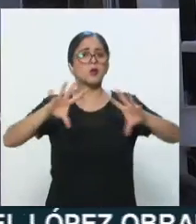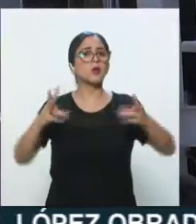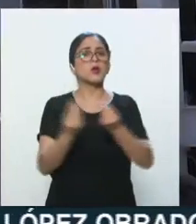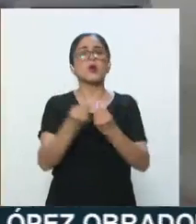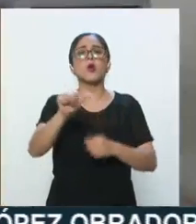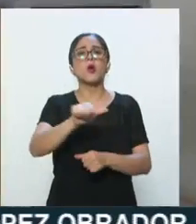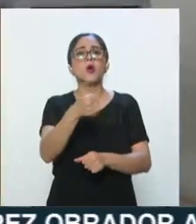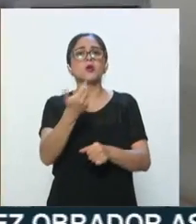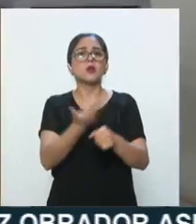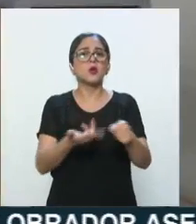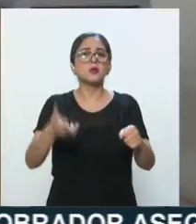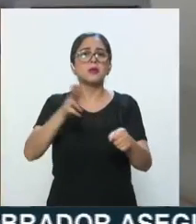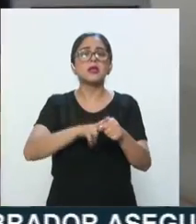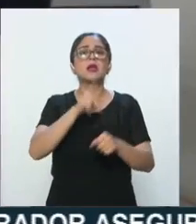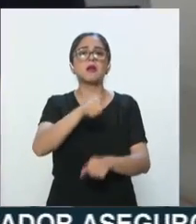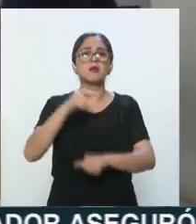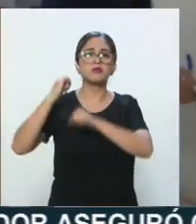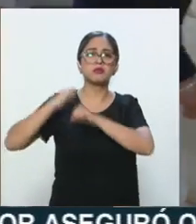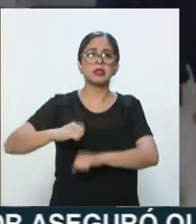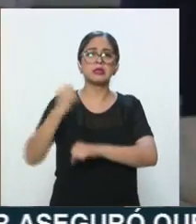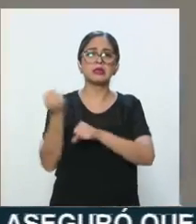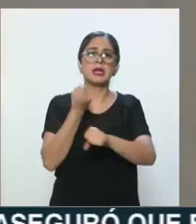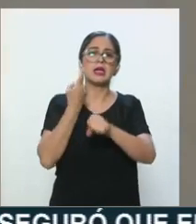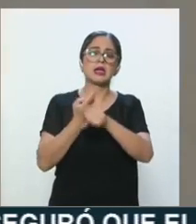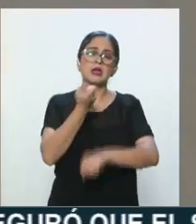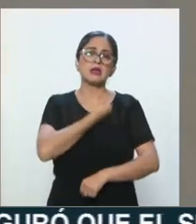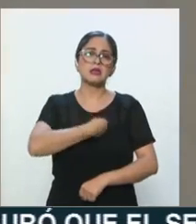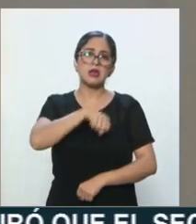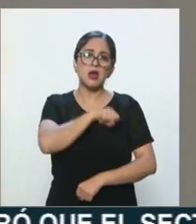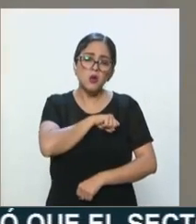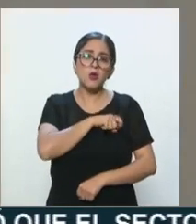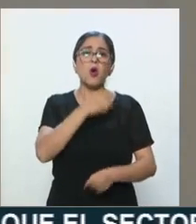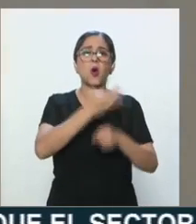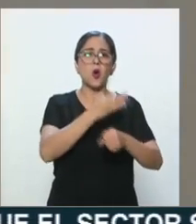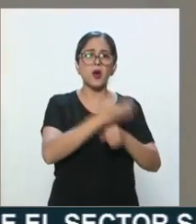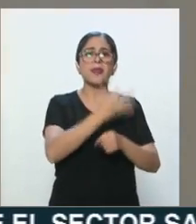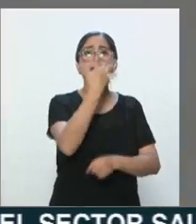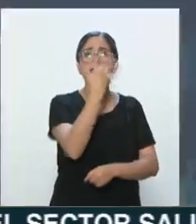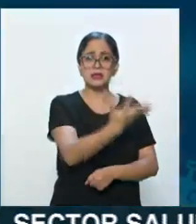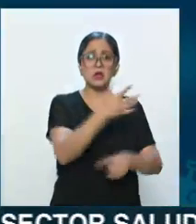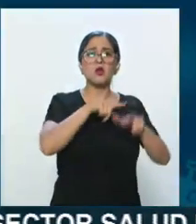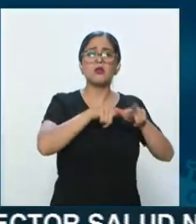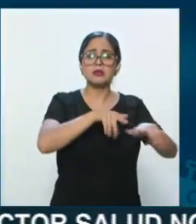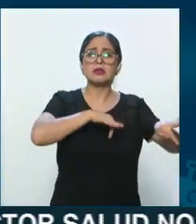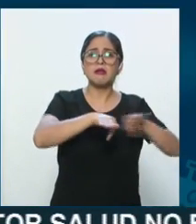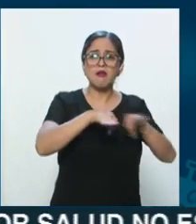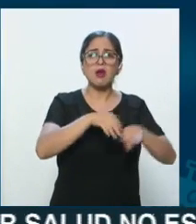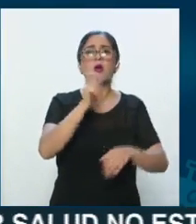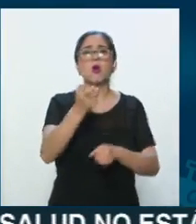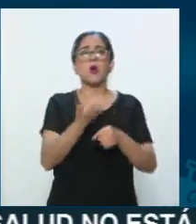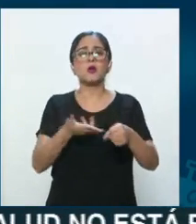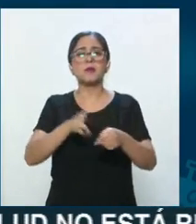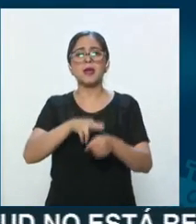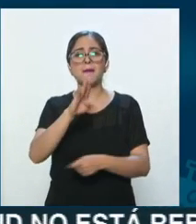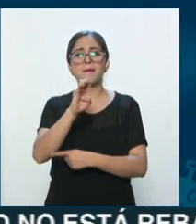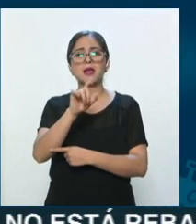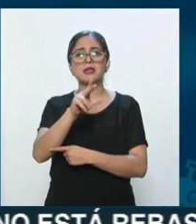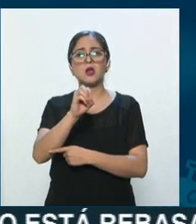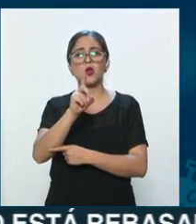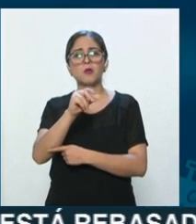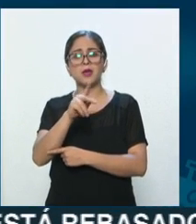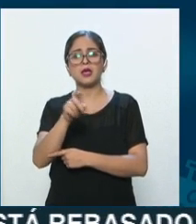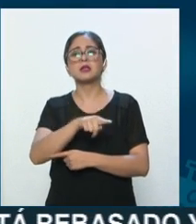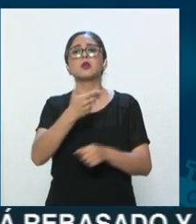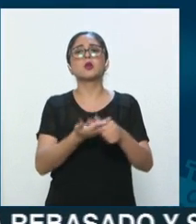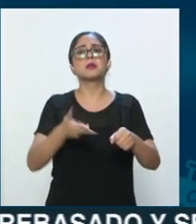COVID-19 de la Secretaría de Salud Local, 5 operan actualmente y son el Hospital Belisario Domínguez, el Hospital